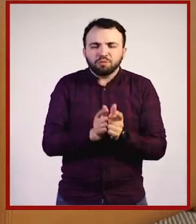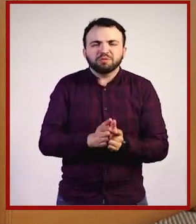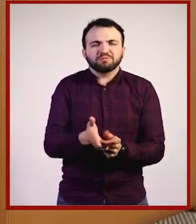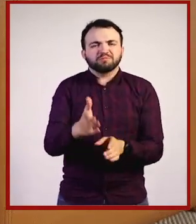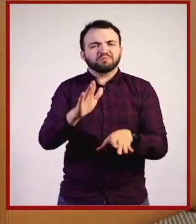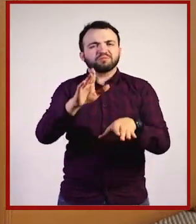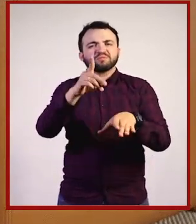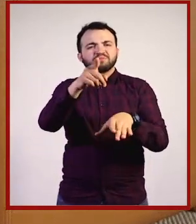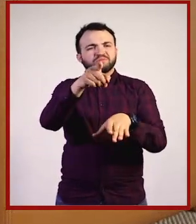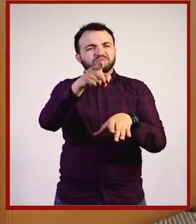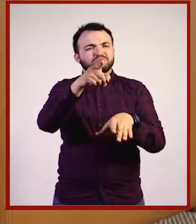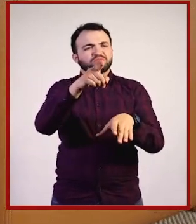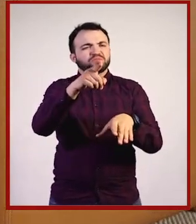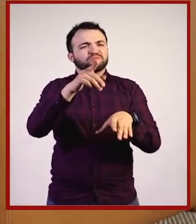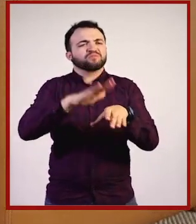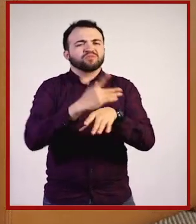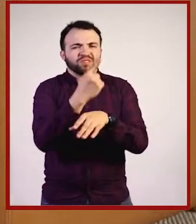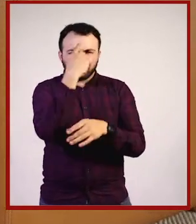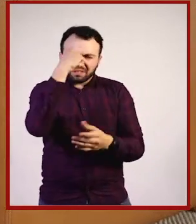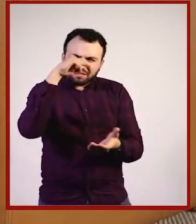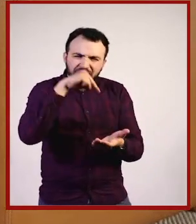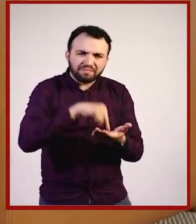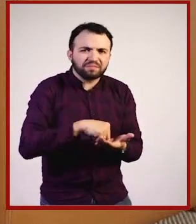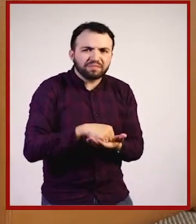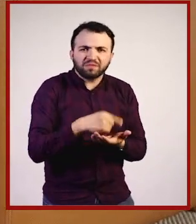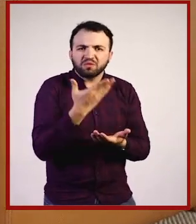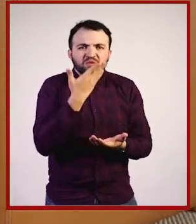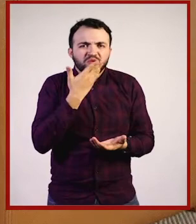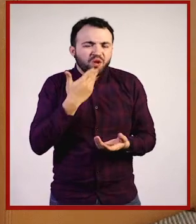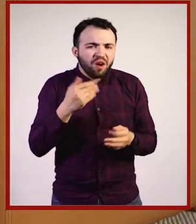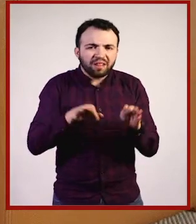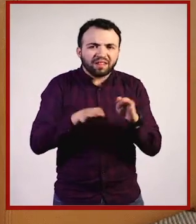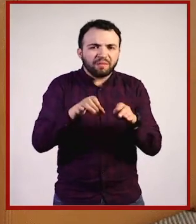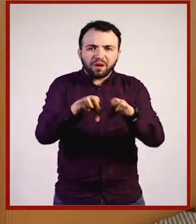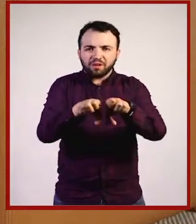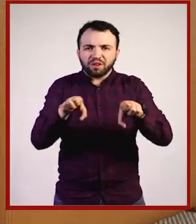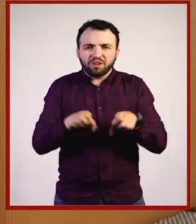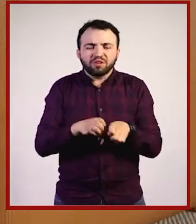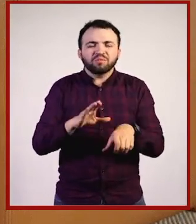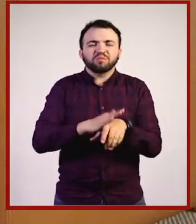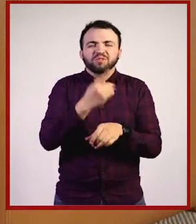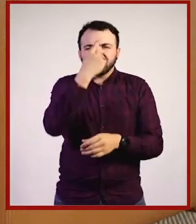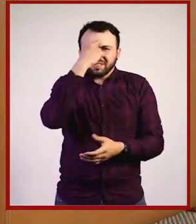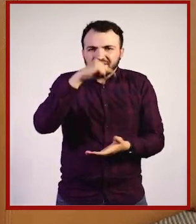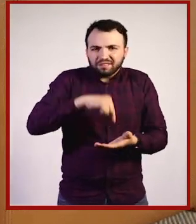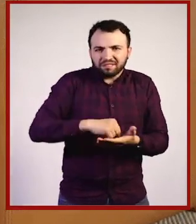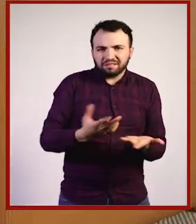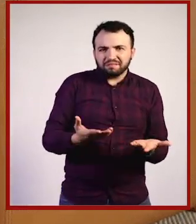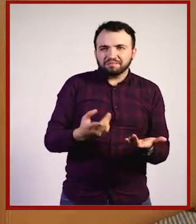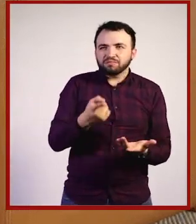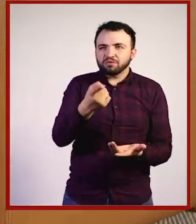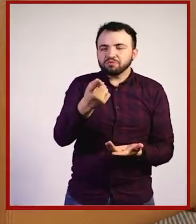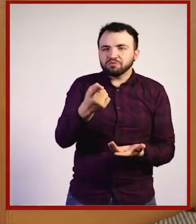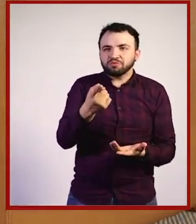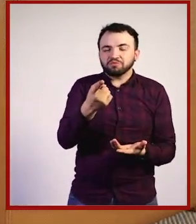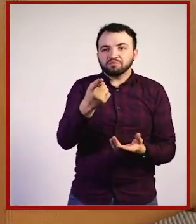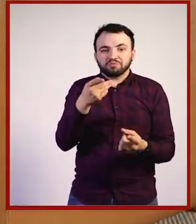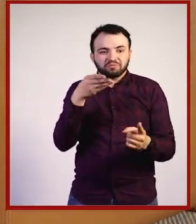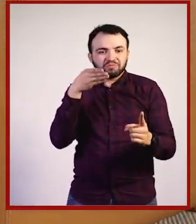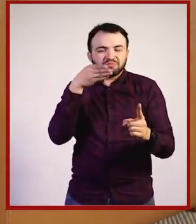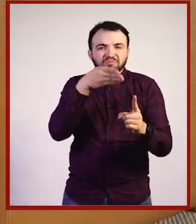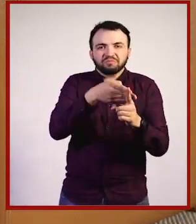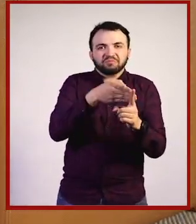conciencia? ¿No hay empatía? ¿Cuál crees que sea tu punto de vista que digas... Vemos un ejemplo